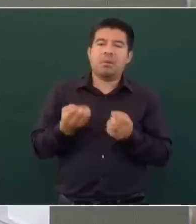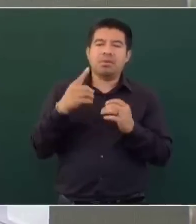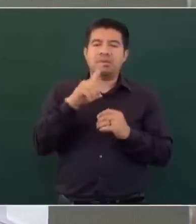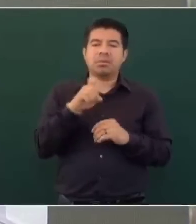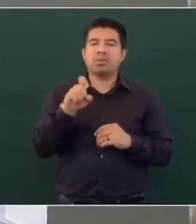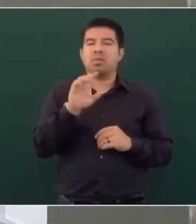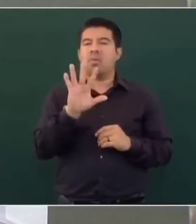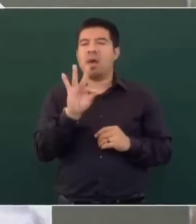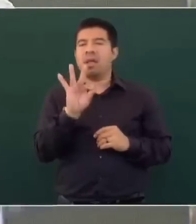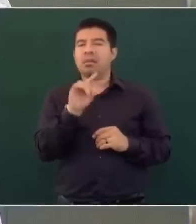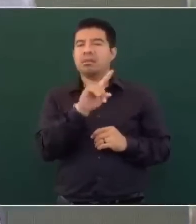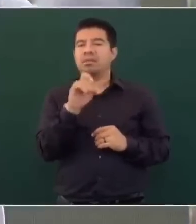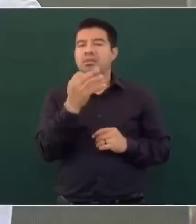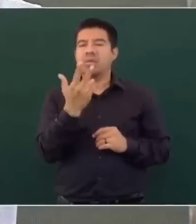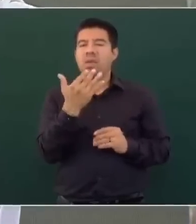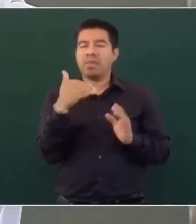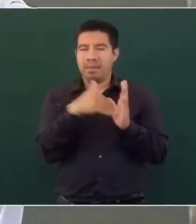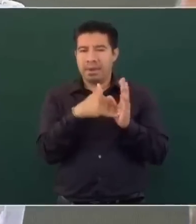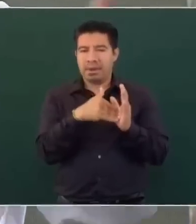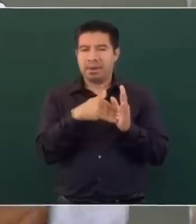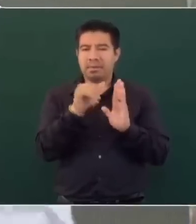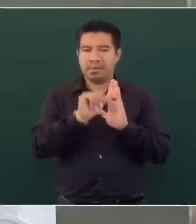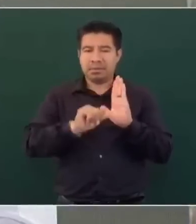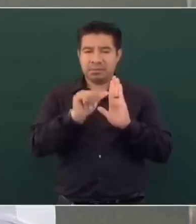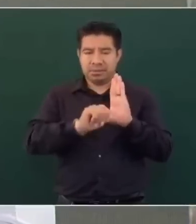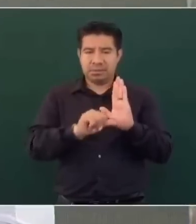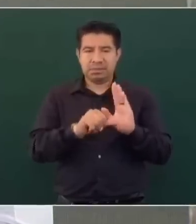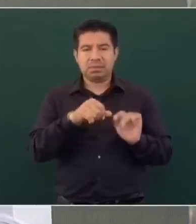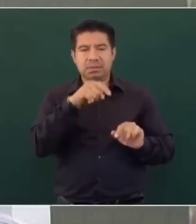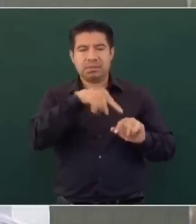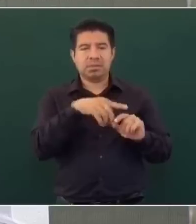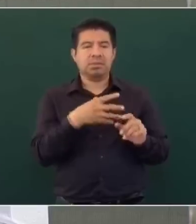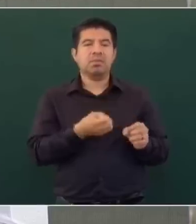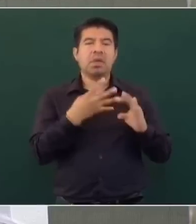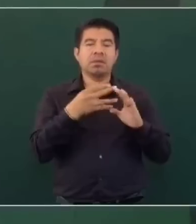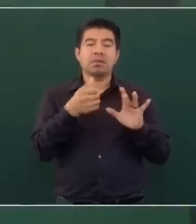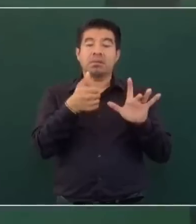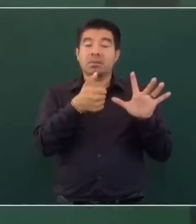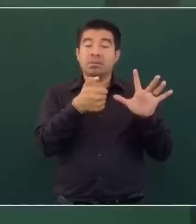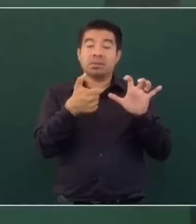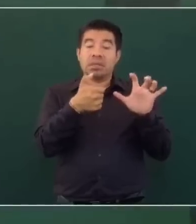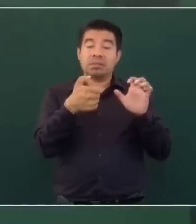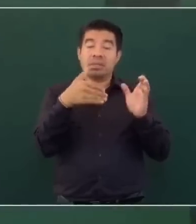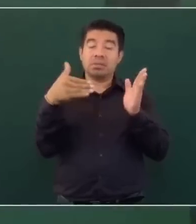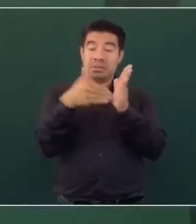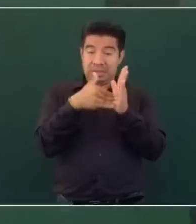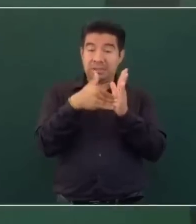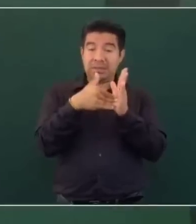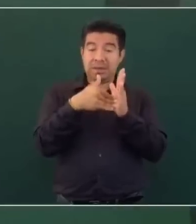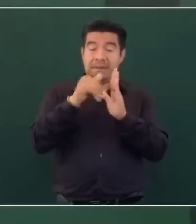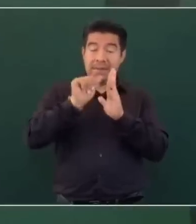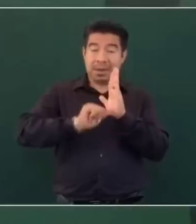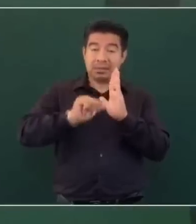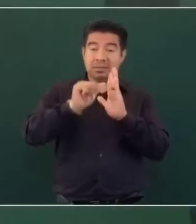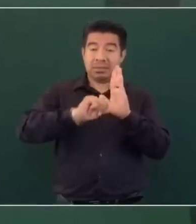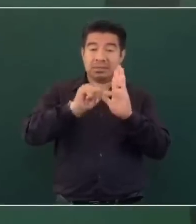y ellos ganan 600 mil al mes